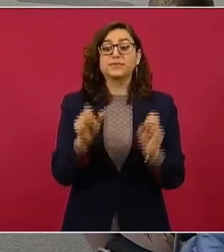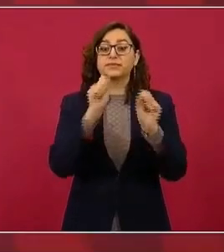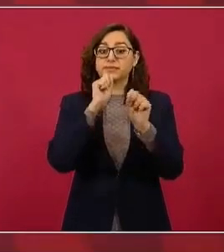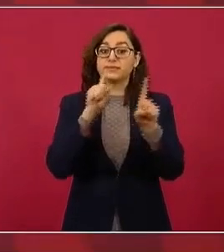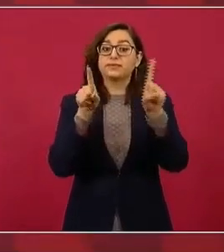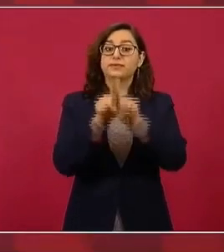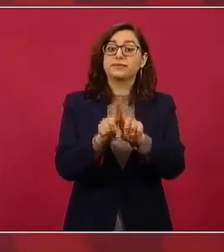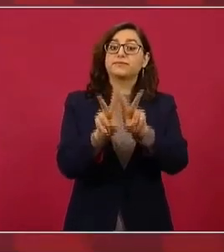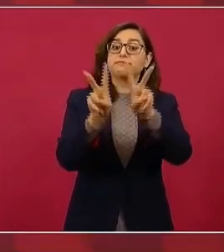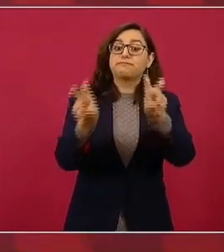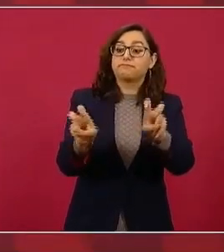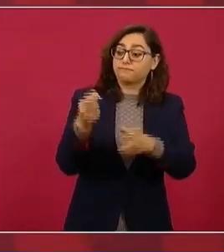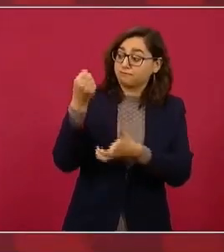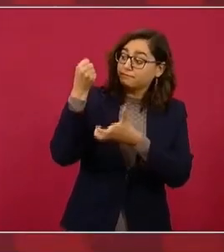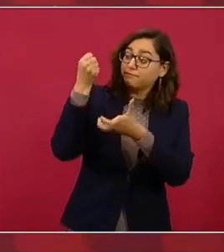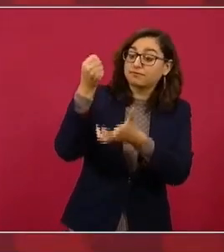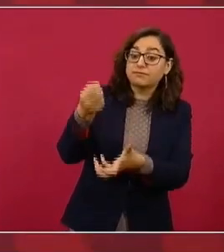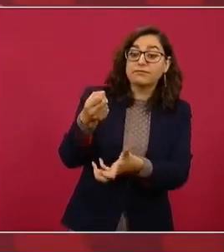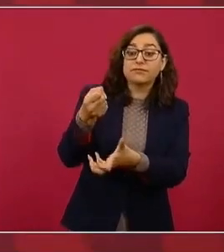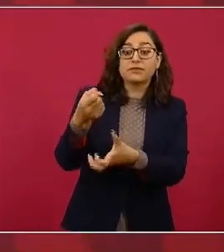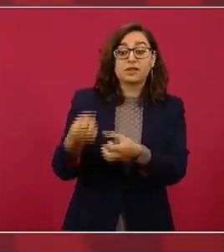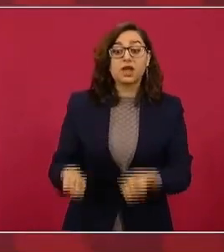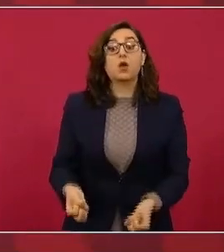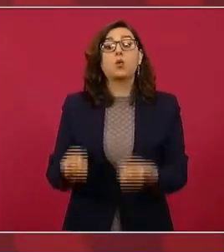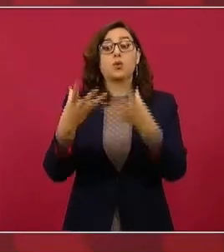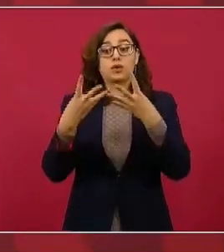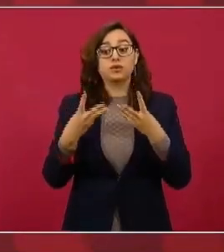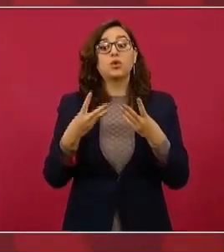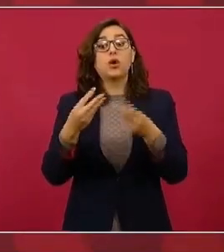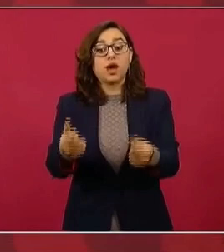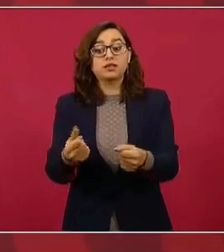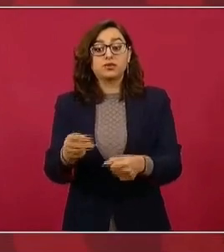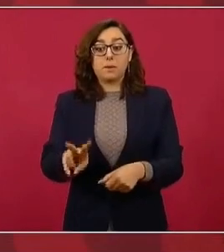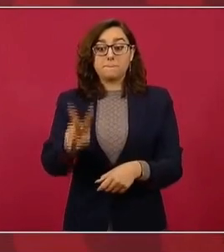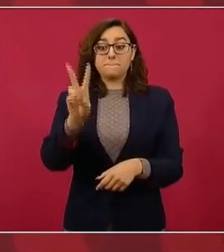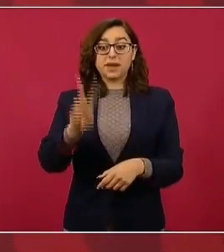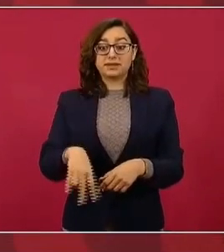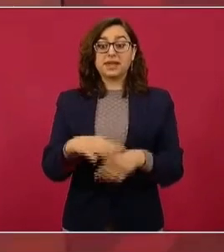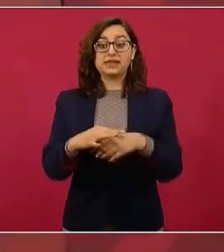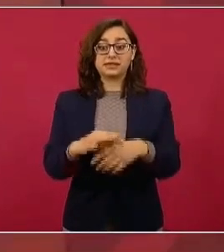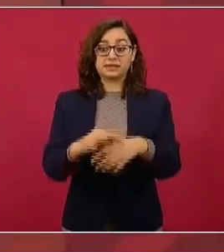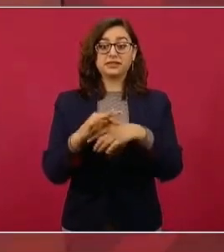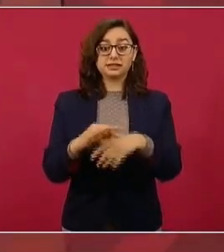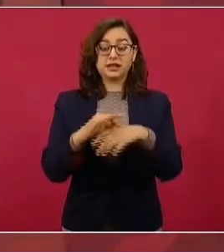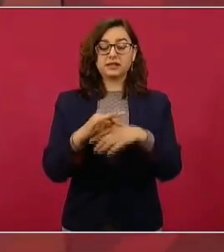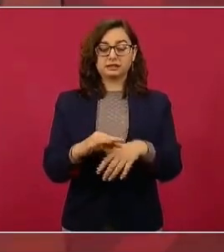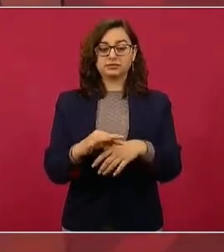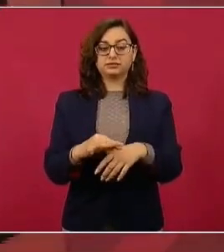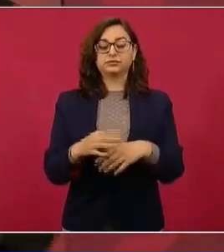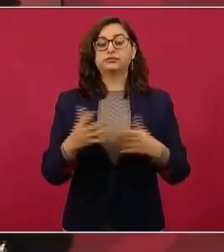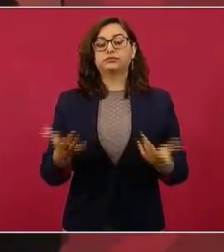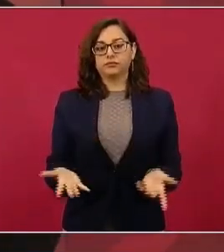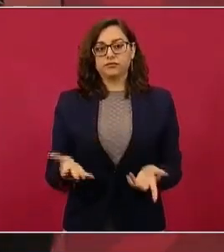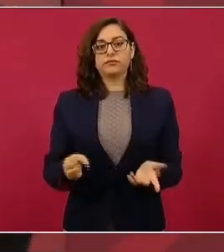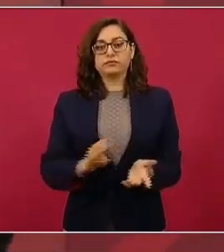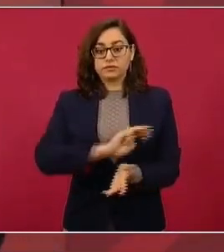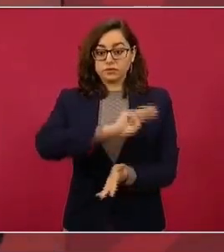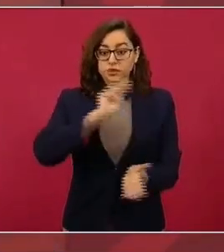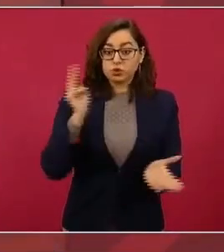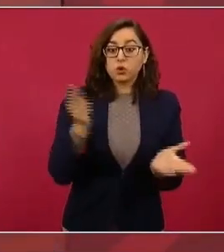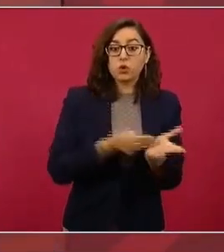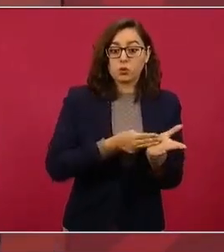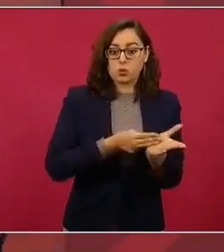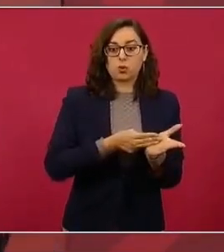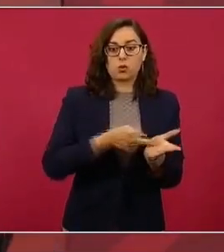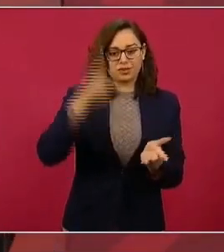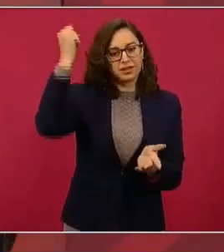Estamos hablando de que su costo real, aun cuando pagamos 100 mil millones para